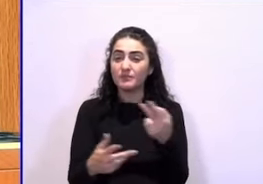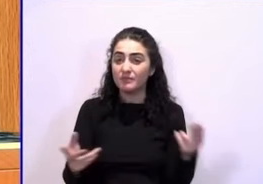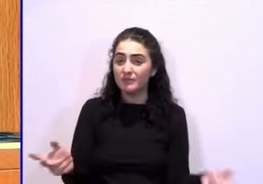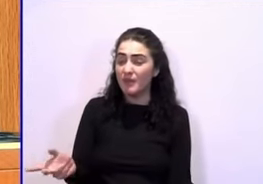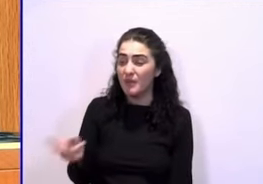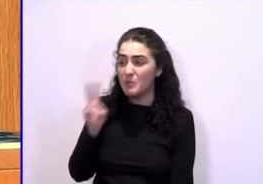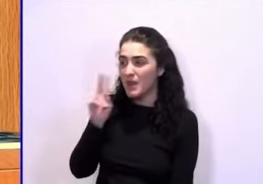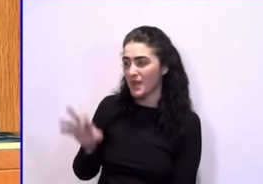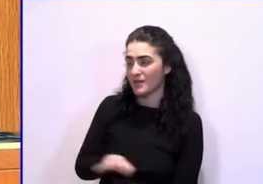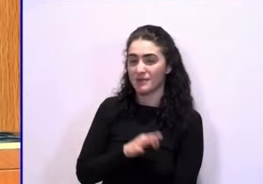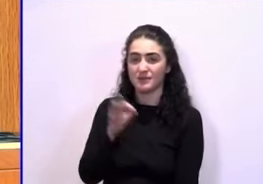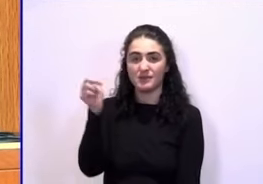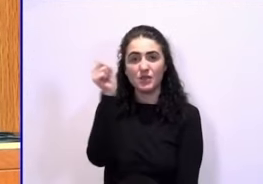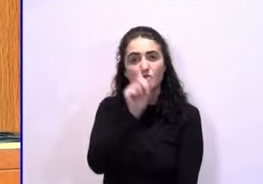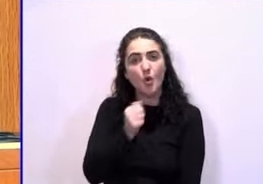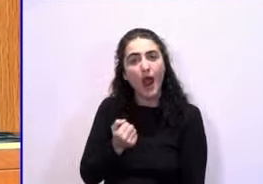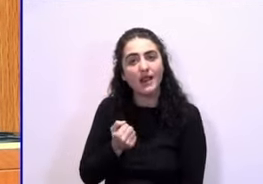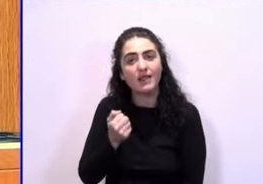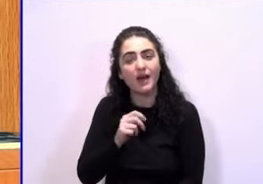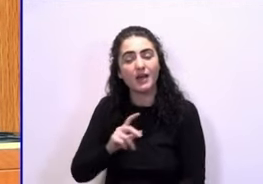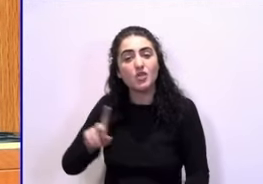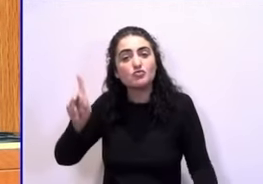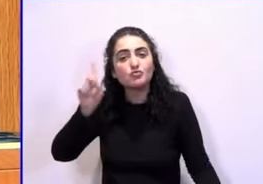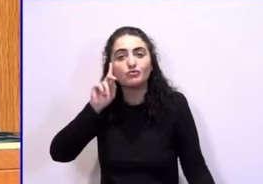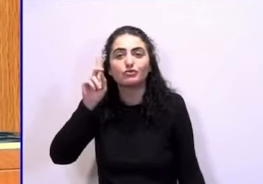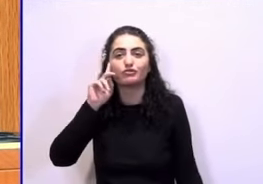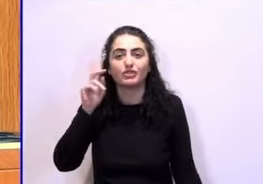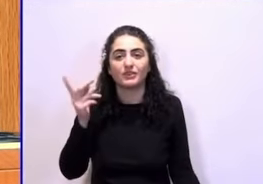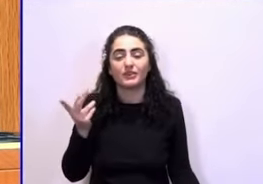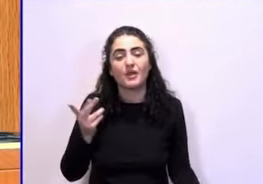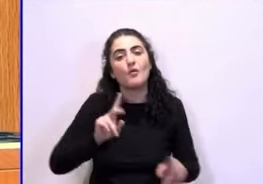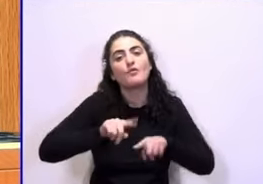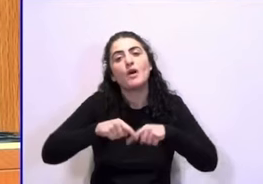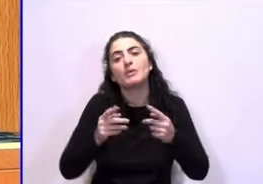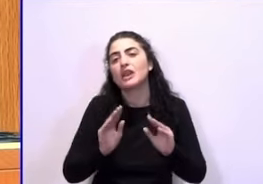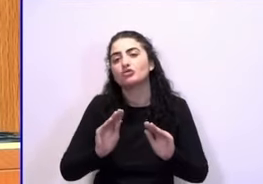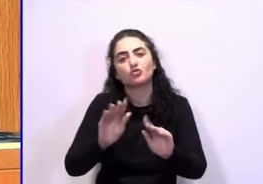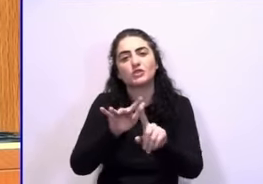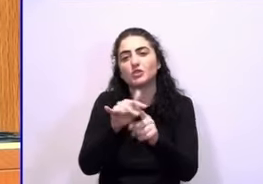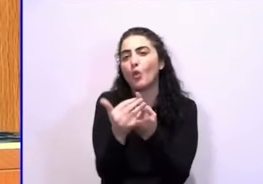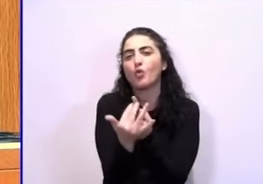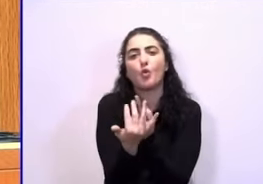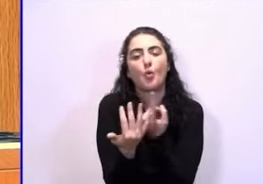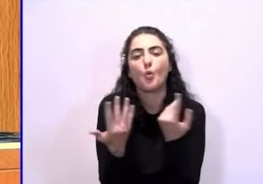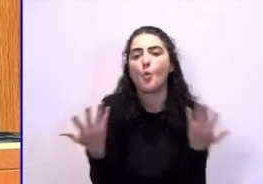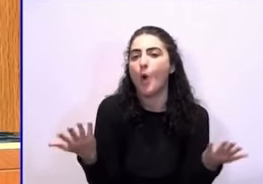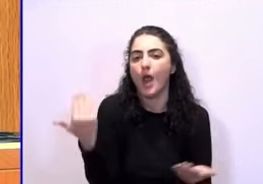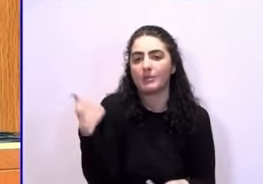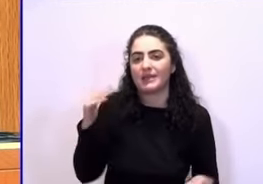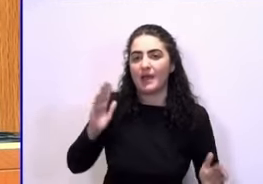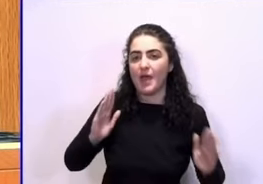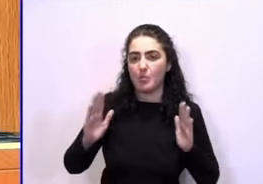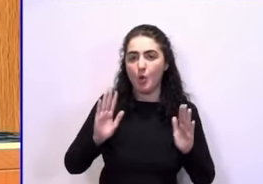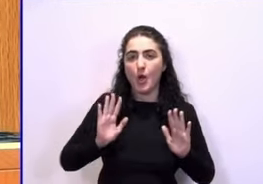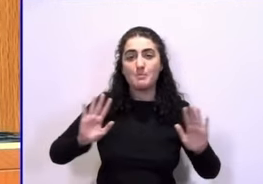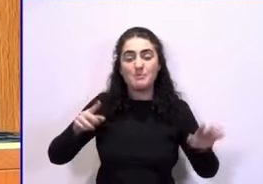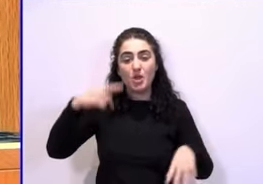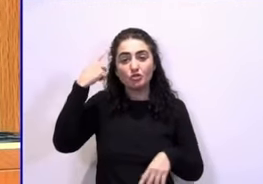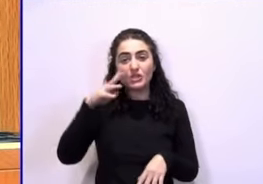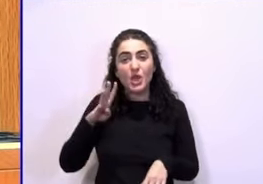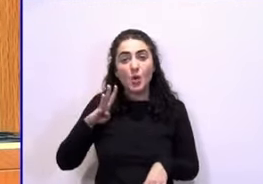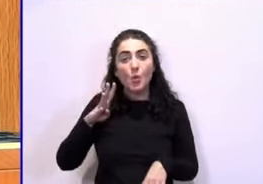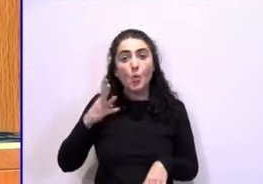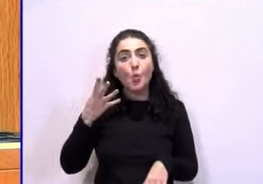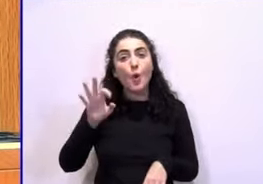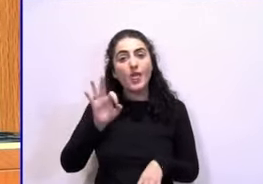yo no sé lo que vivieron en su familia. Sí sé los 40 años que vivieron